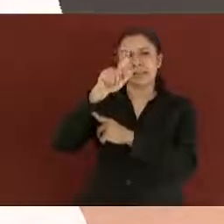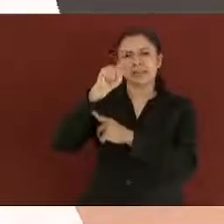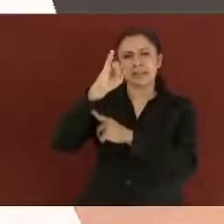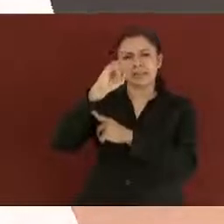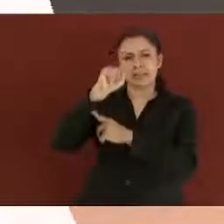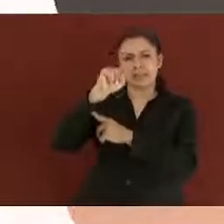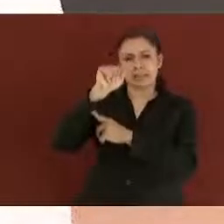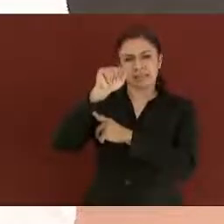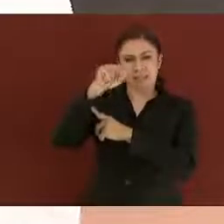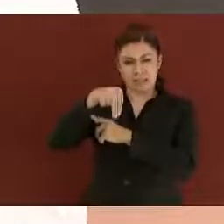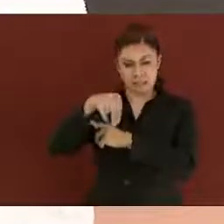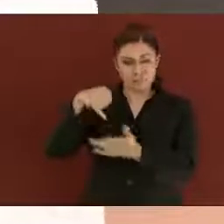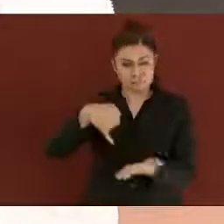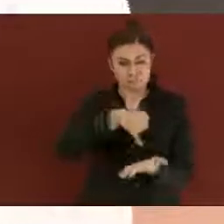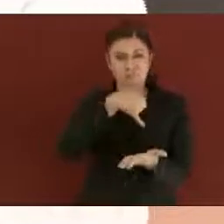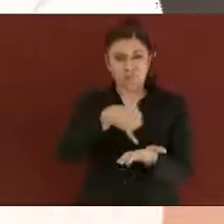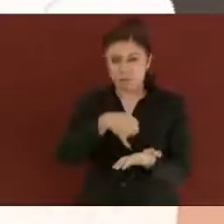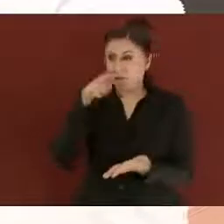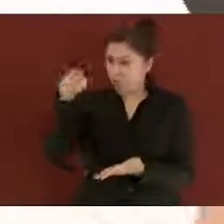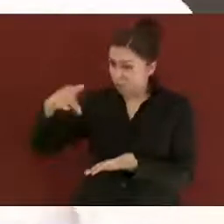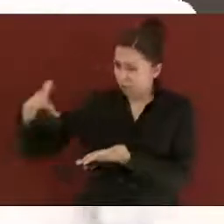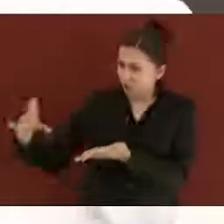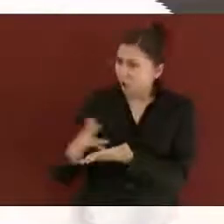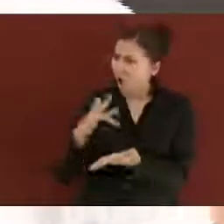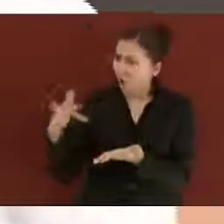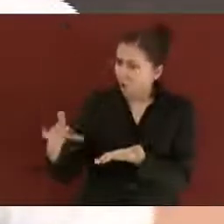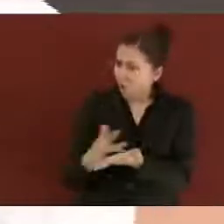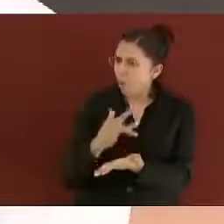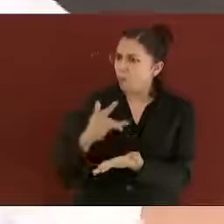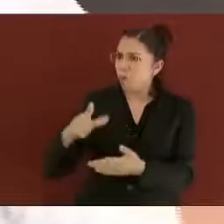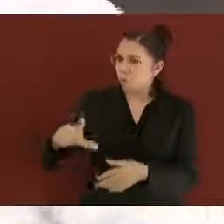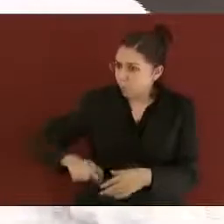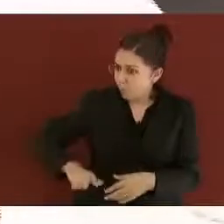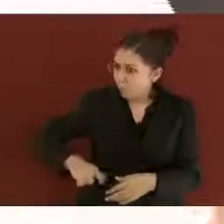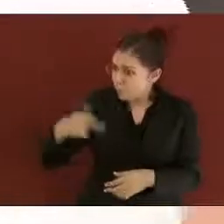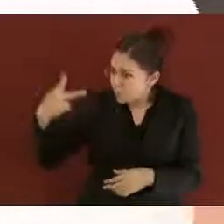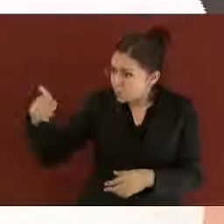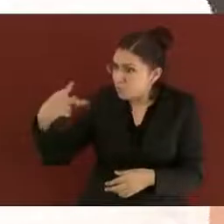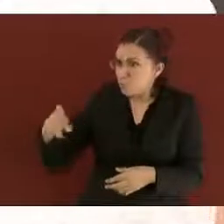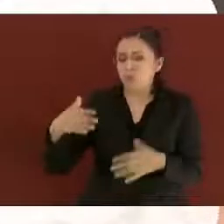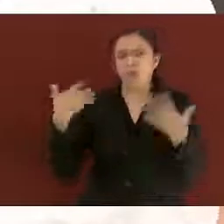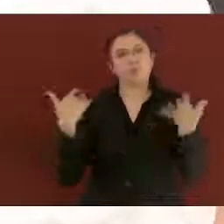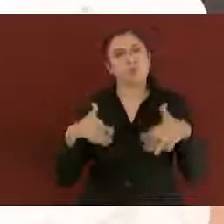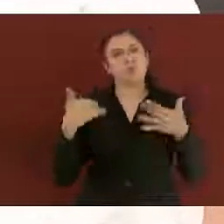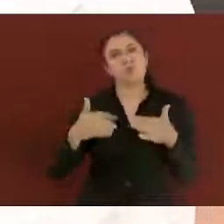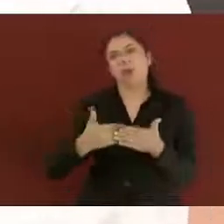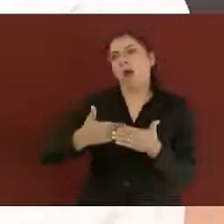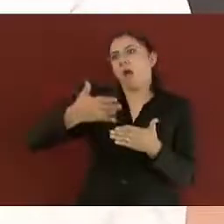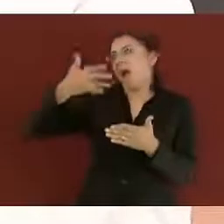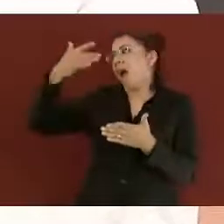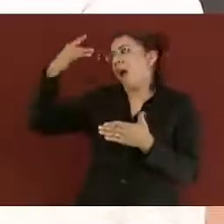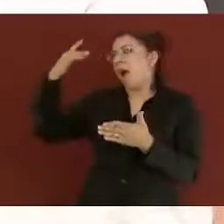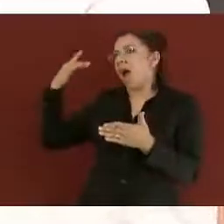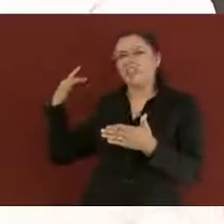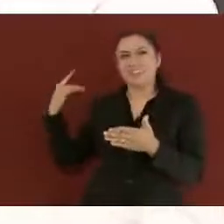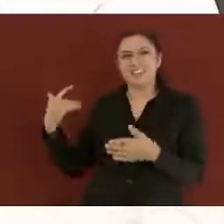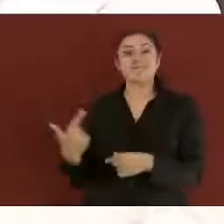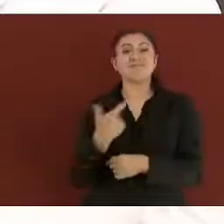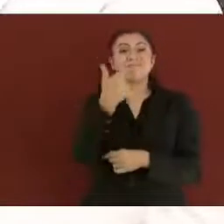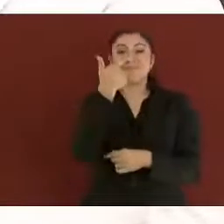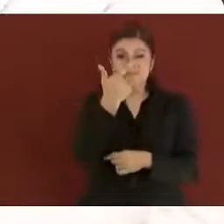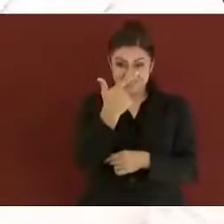el apoyo de su gobierno. Desde ahí, hace cientos de años participaron las siete tribus